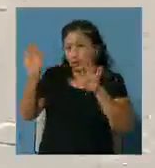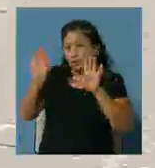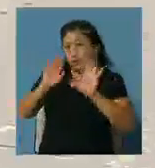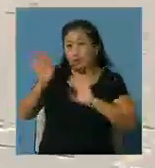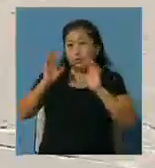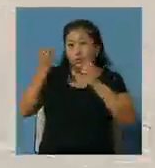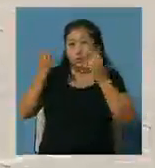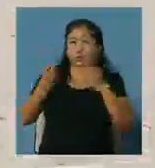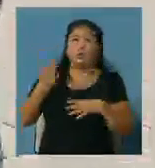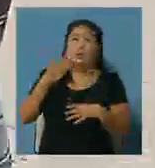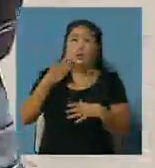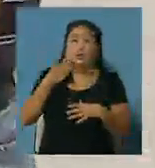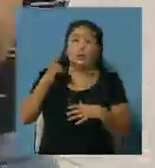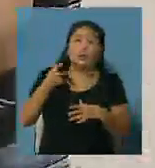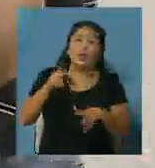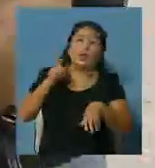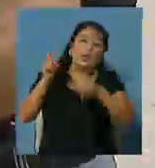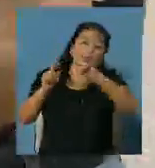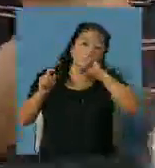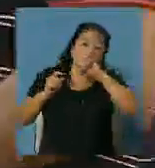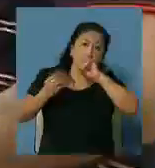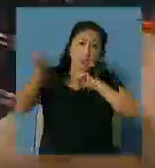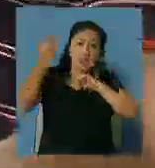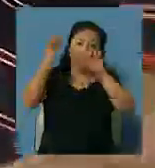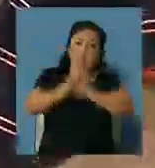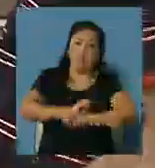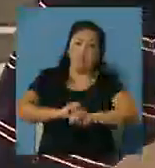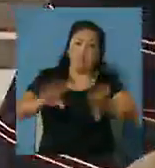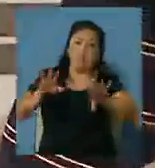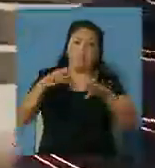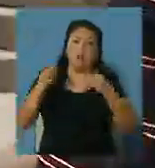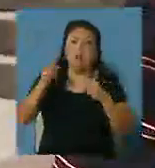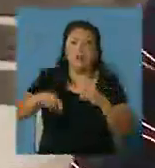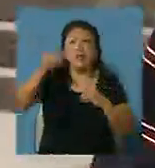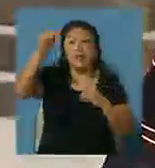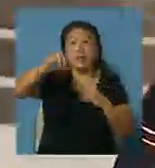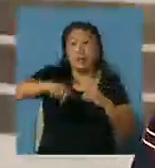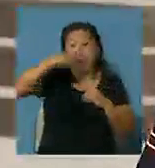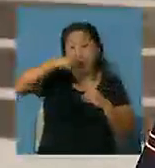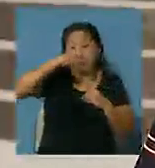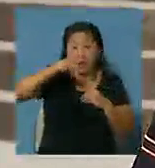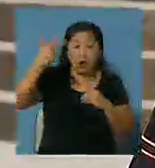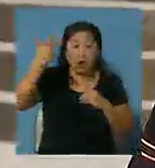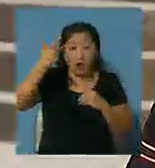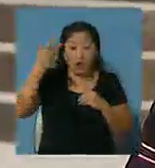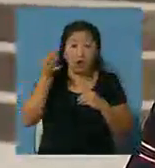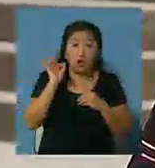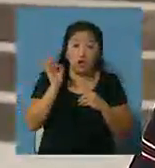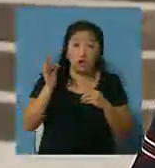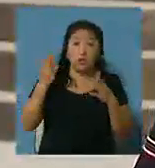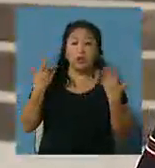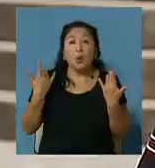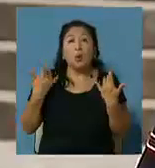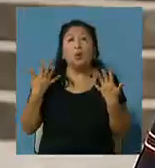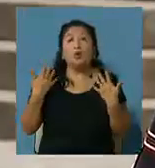tardes Sí, nuestro obispo nos dio la alegre noticia anoche con un comunicado que a partir de este domingo 18 de octubre ya